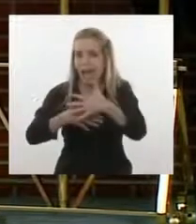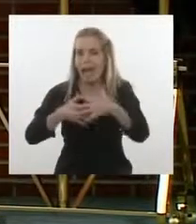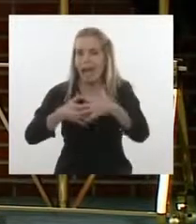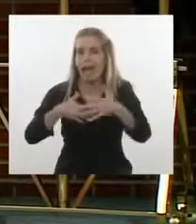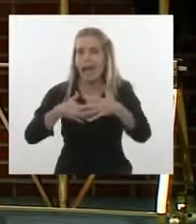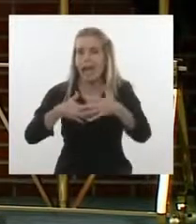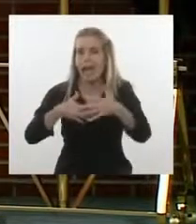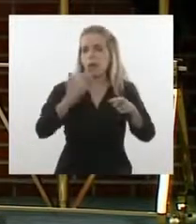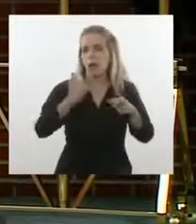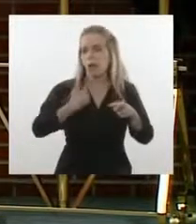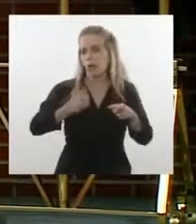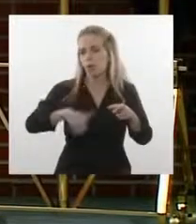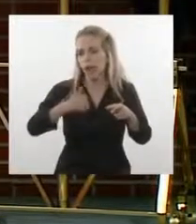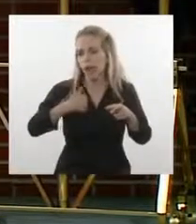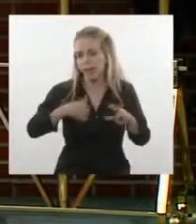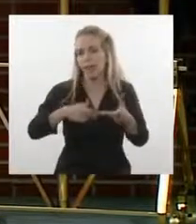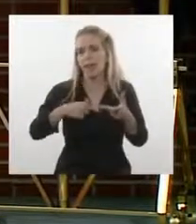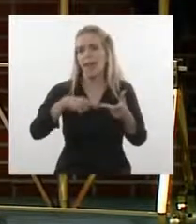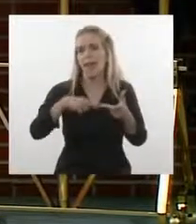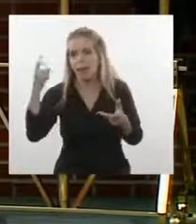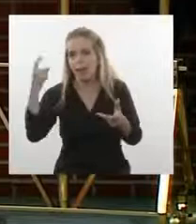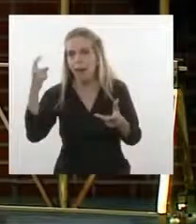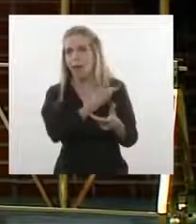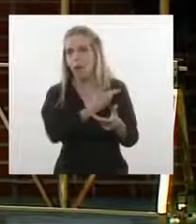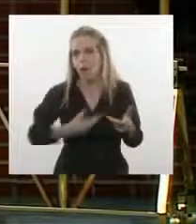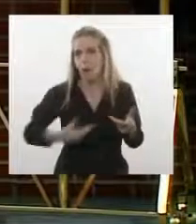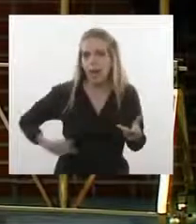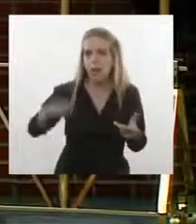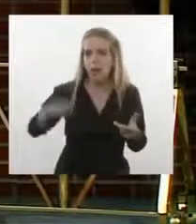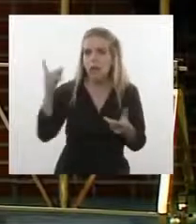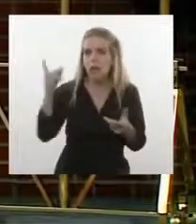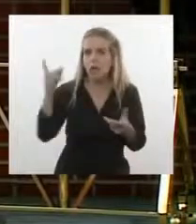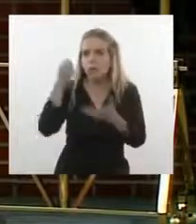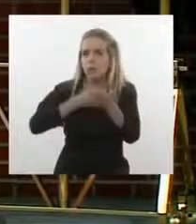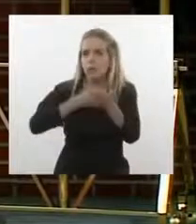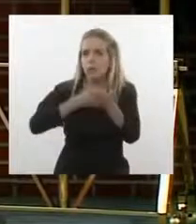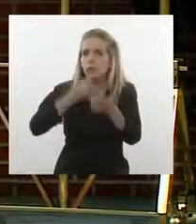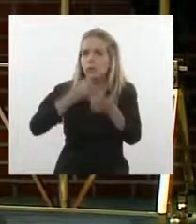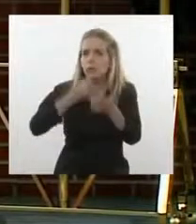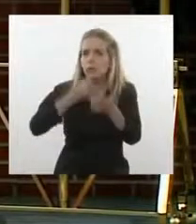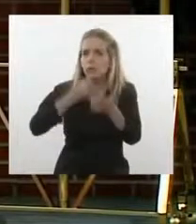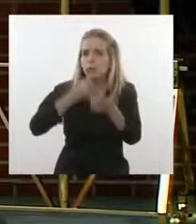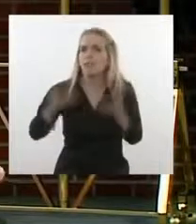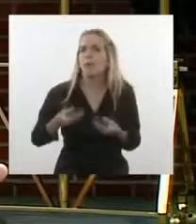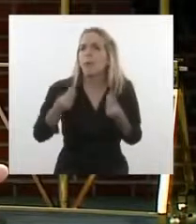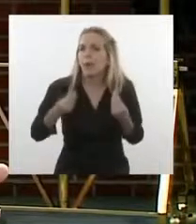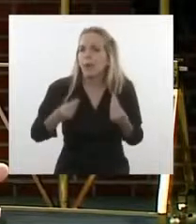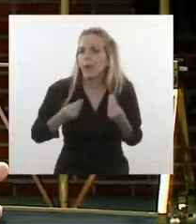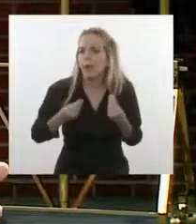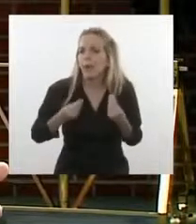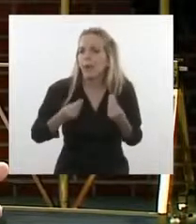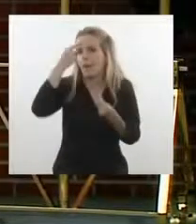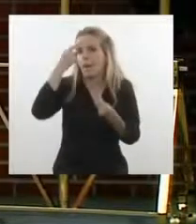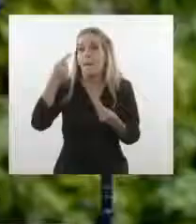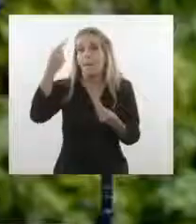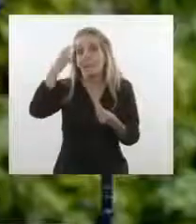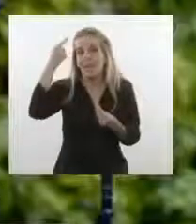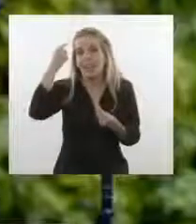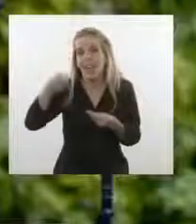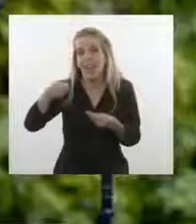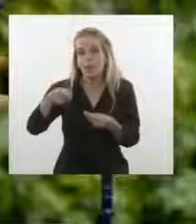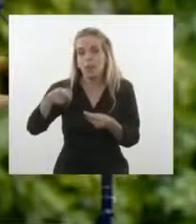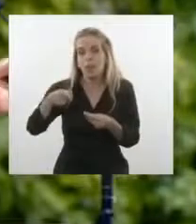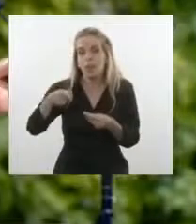gobierno de España, por revisar, por ejemplo, el mecanismo de sobretasas que tiene el FMI y que